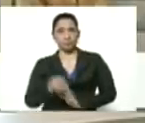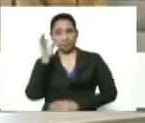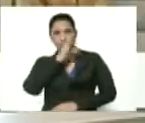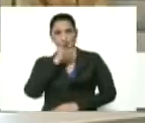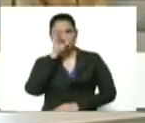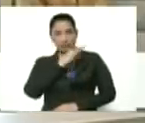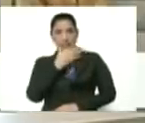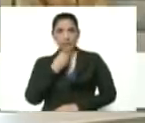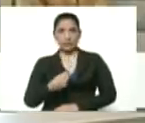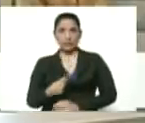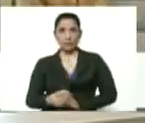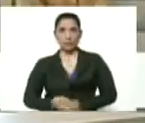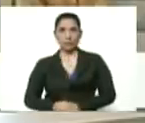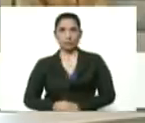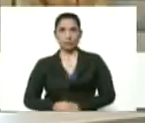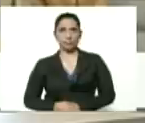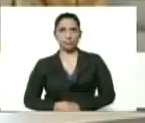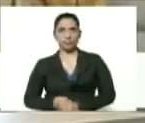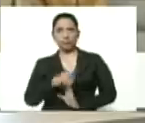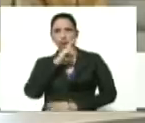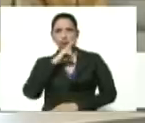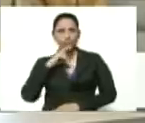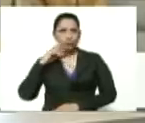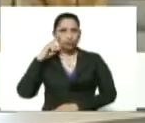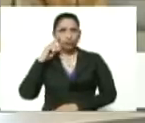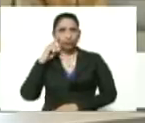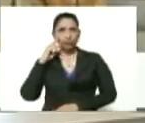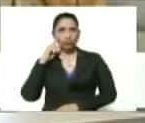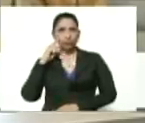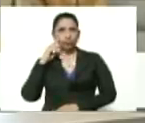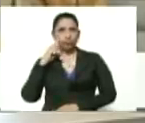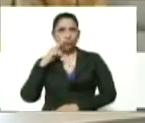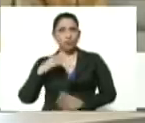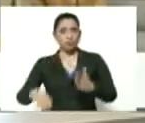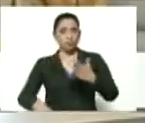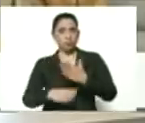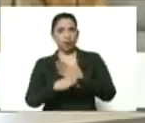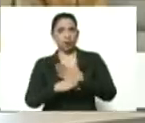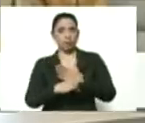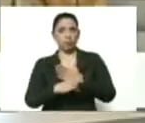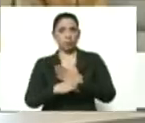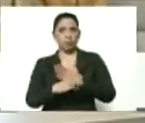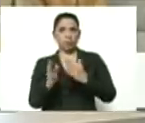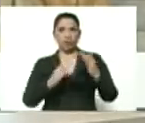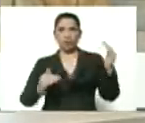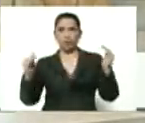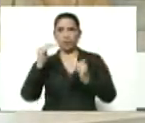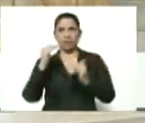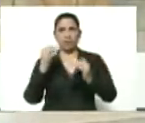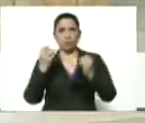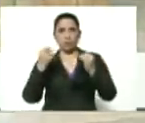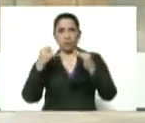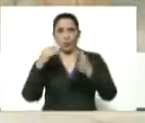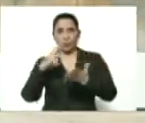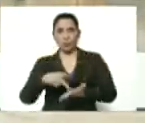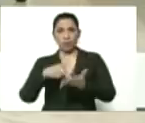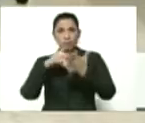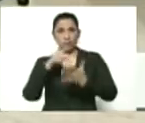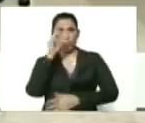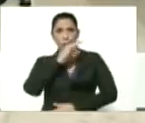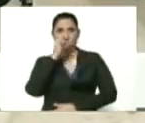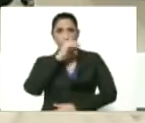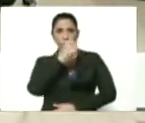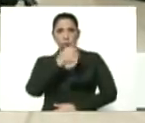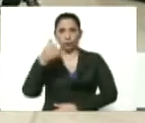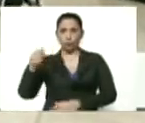diciembre, gustoso, sabroso, y vamos a incrementar el número de kilos que vamos a dar por familia,